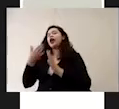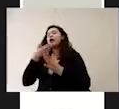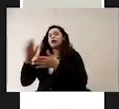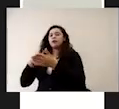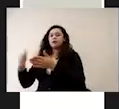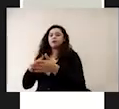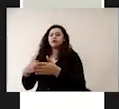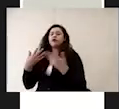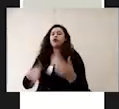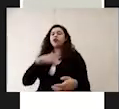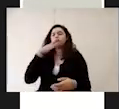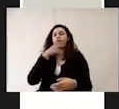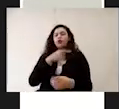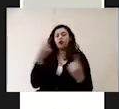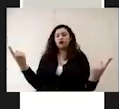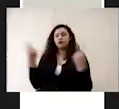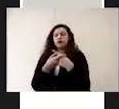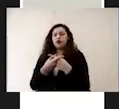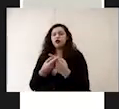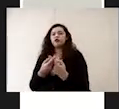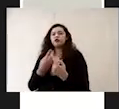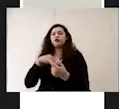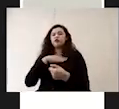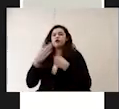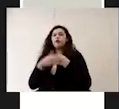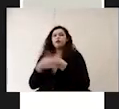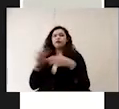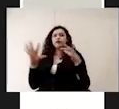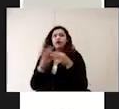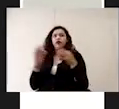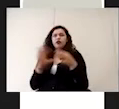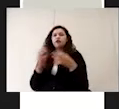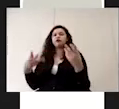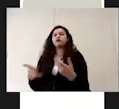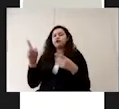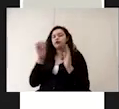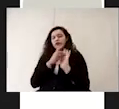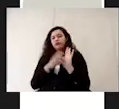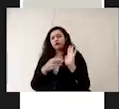contaminación cruzada que vamos a tocar más adelante pero tiene que ver con este punto.